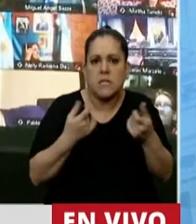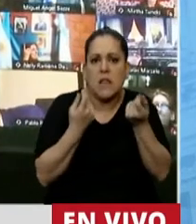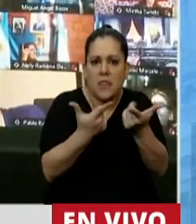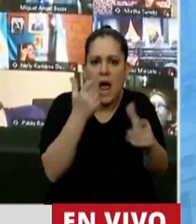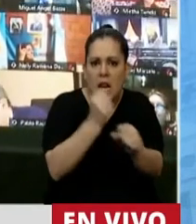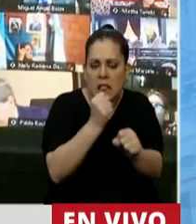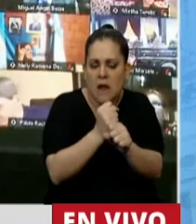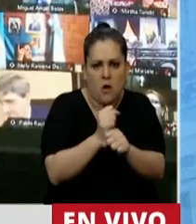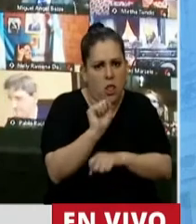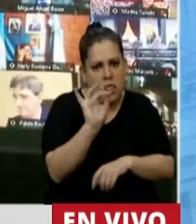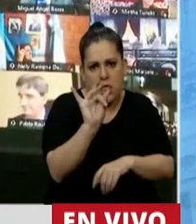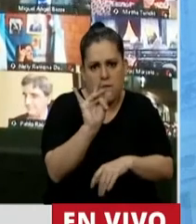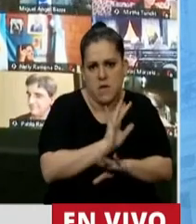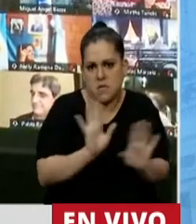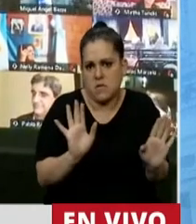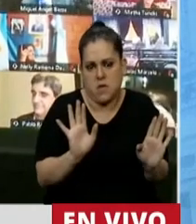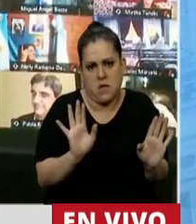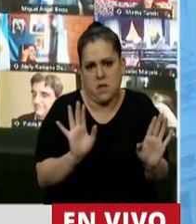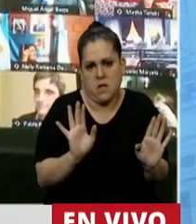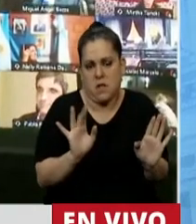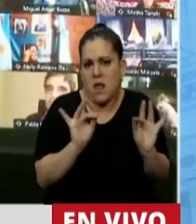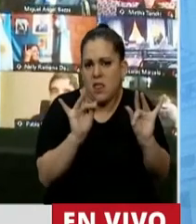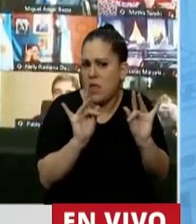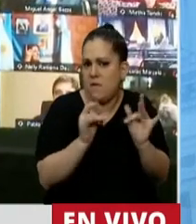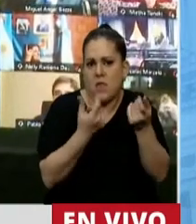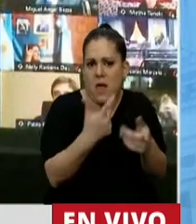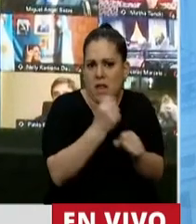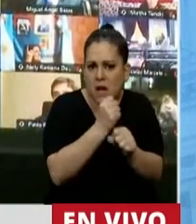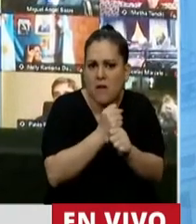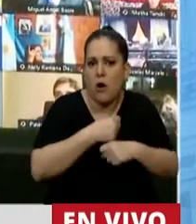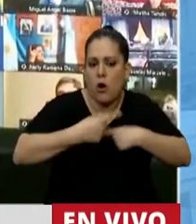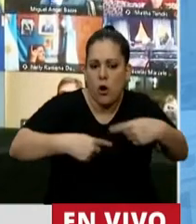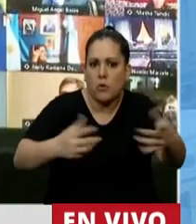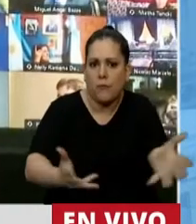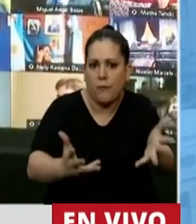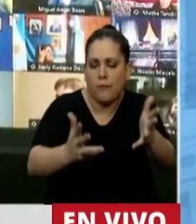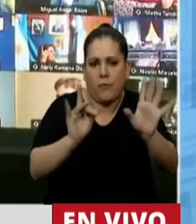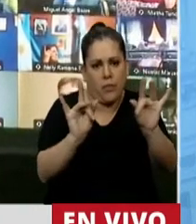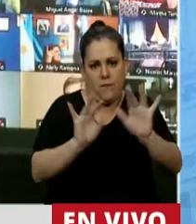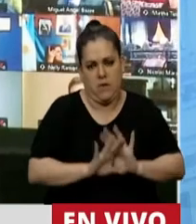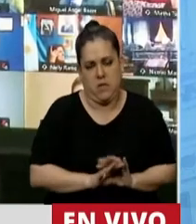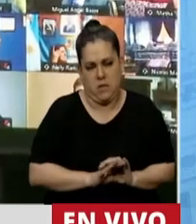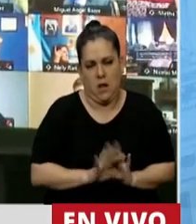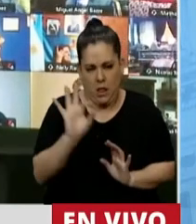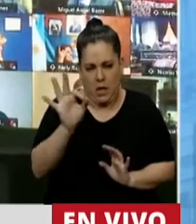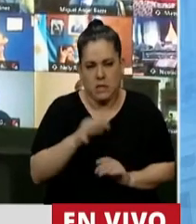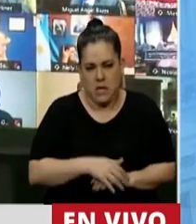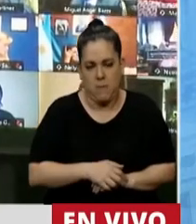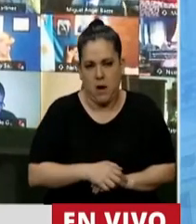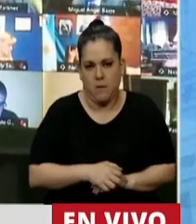Ya ha terminado, Presidente. Generar empleo y seguir adelante. A veces,